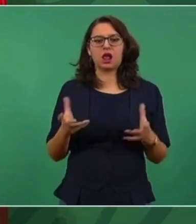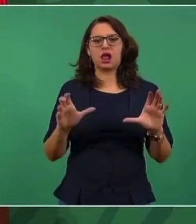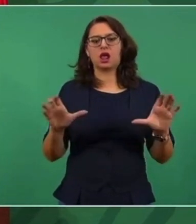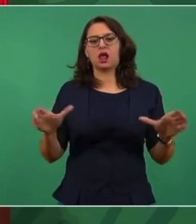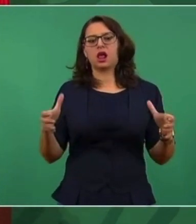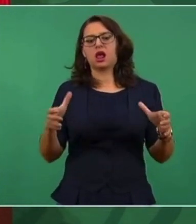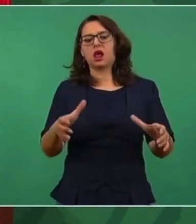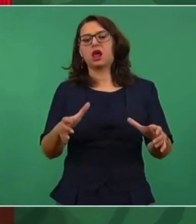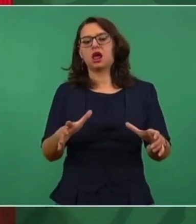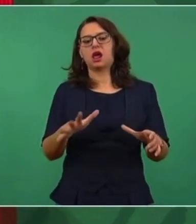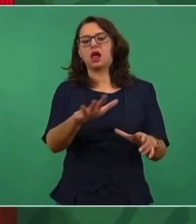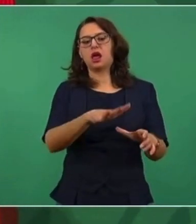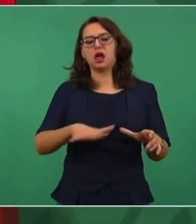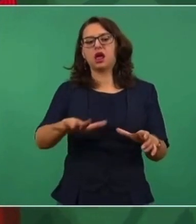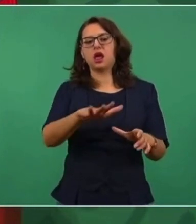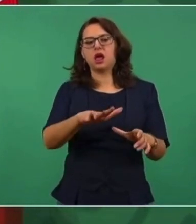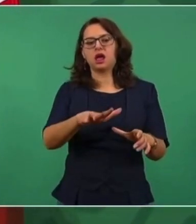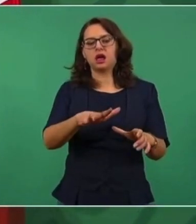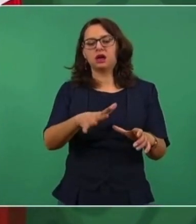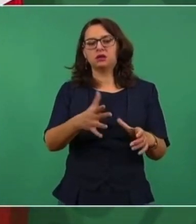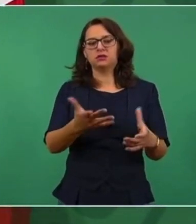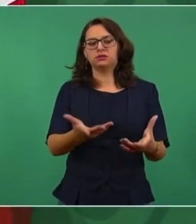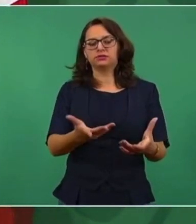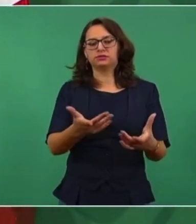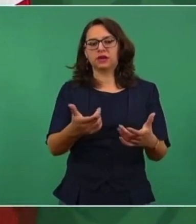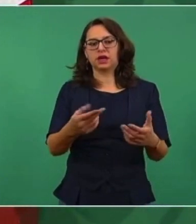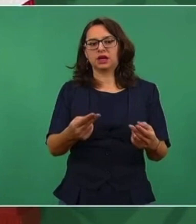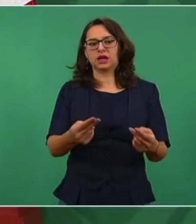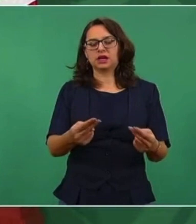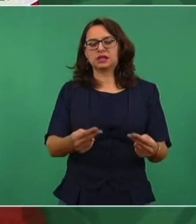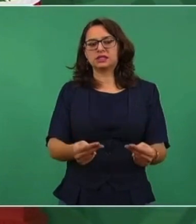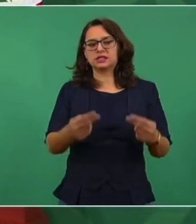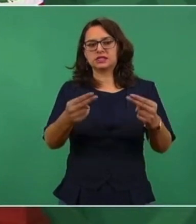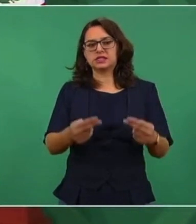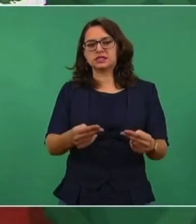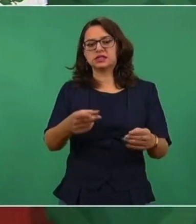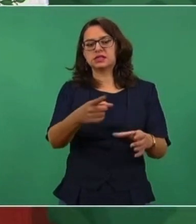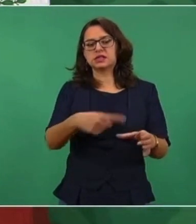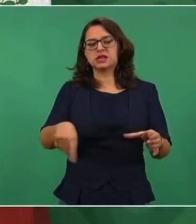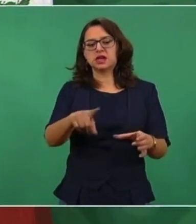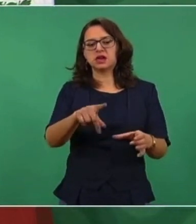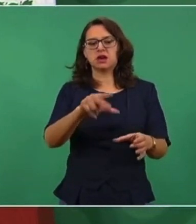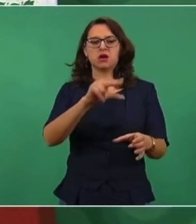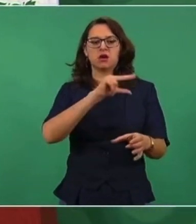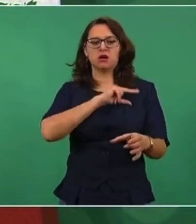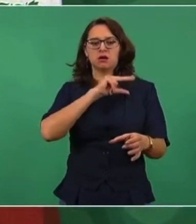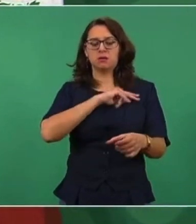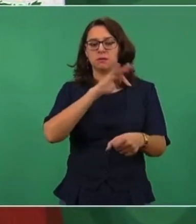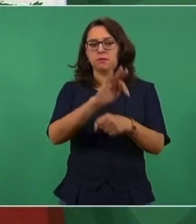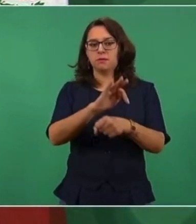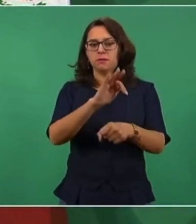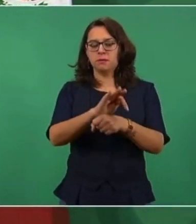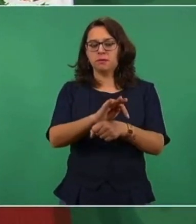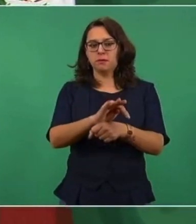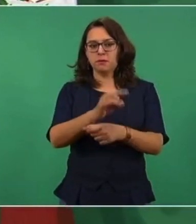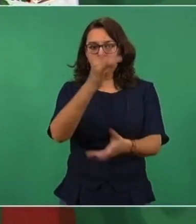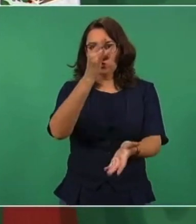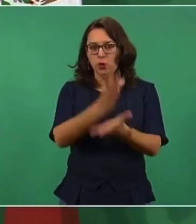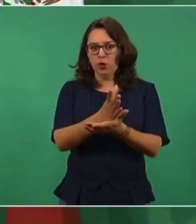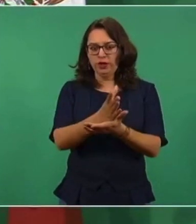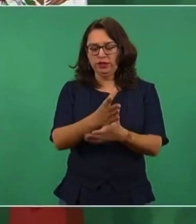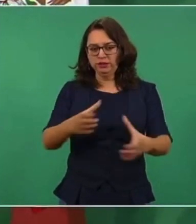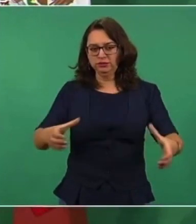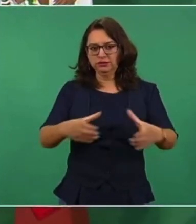hombres de negocios, para llamarlo amablemente,